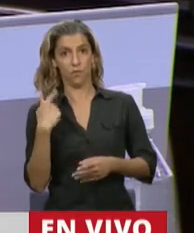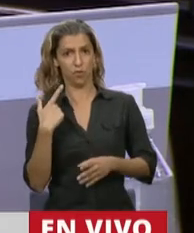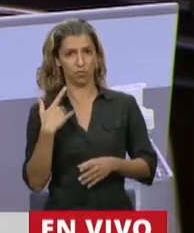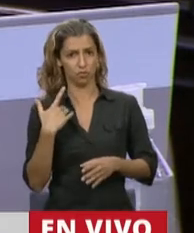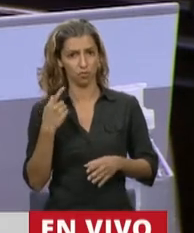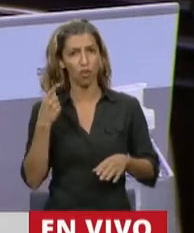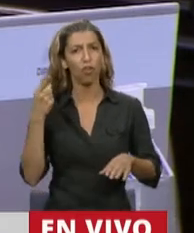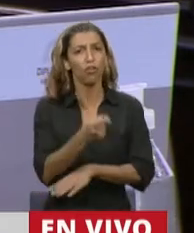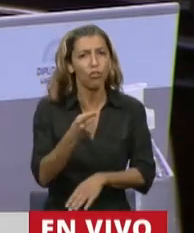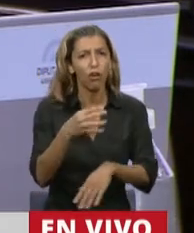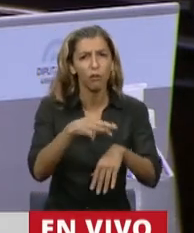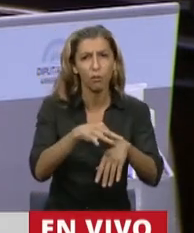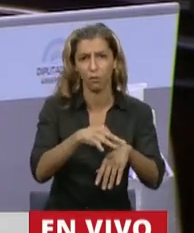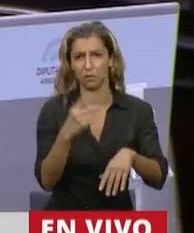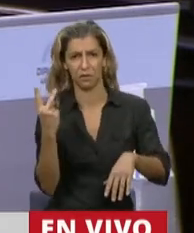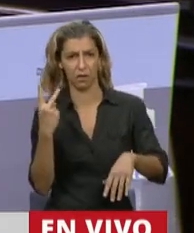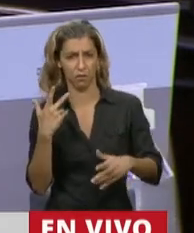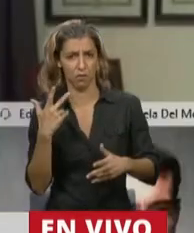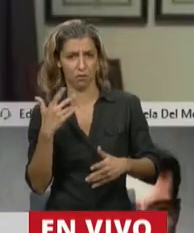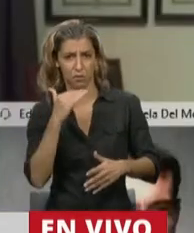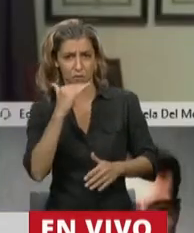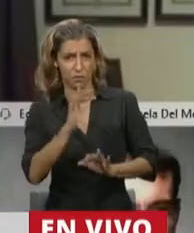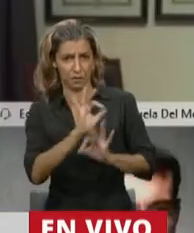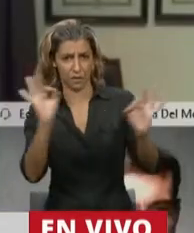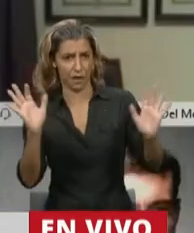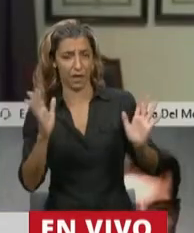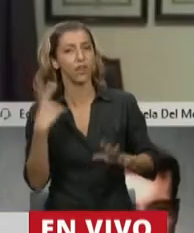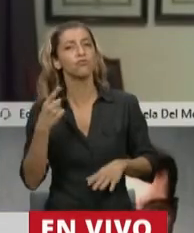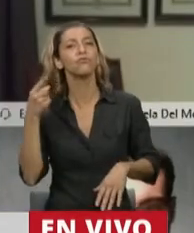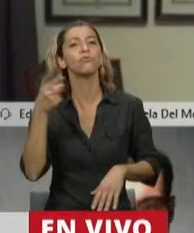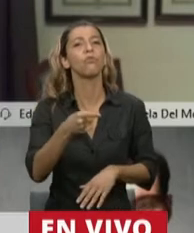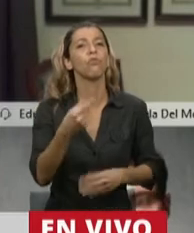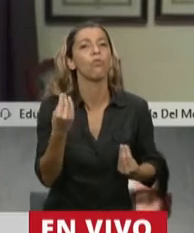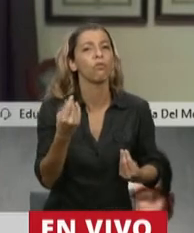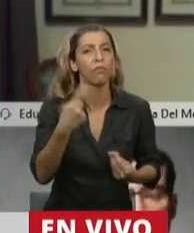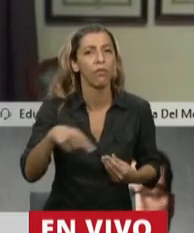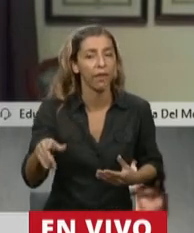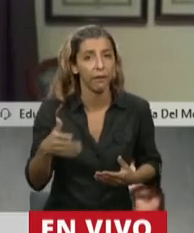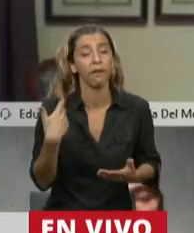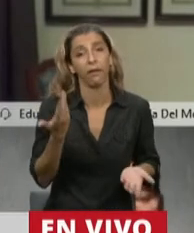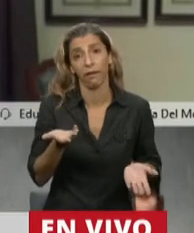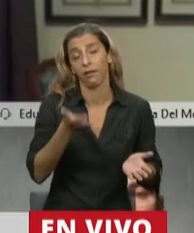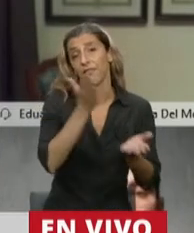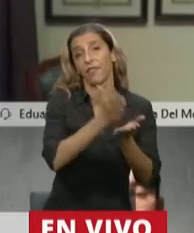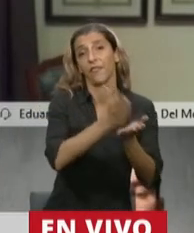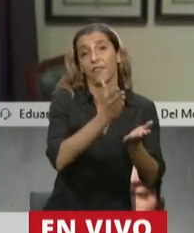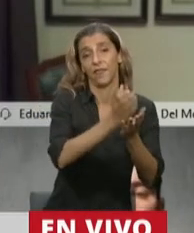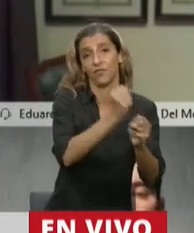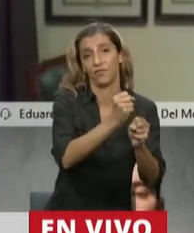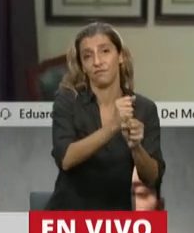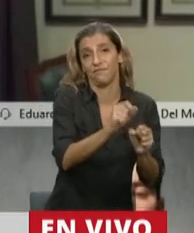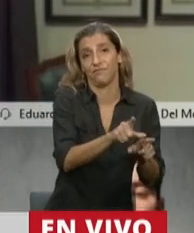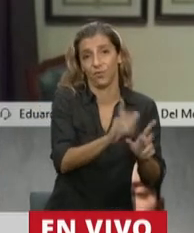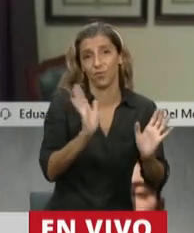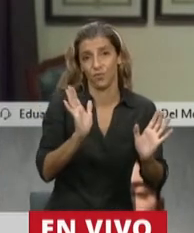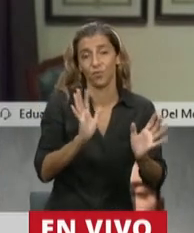en ningún momento sostuvimos eso, sino que de lo que estamos en contra y nos oponemos es de que se vulneren derechos laborales, que